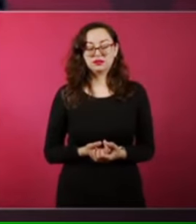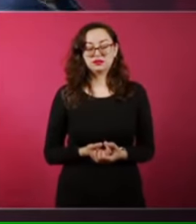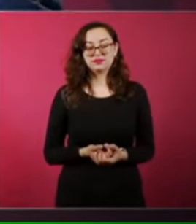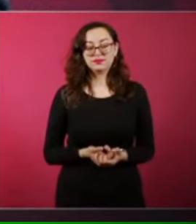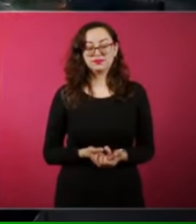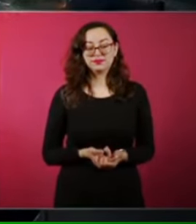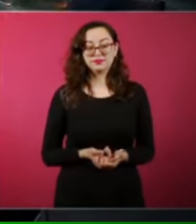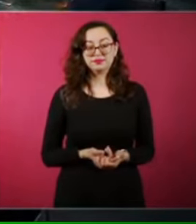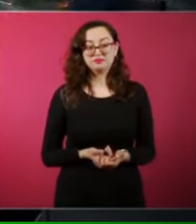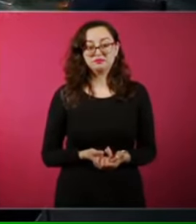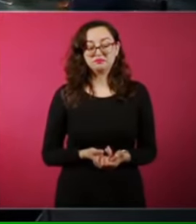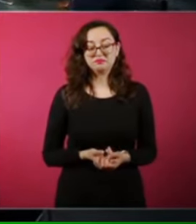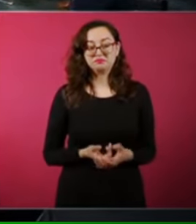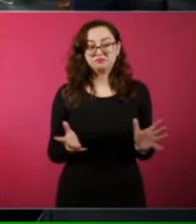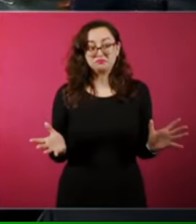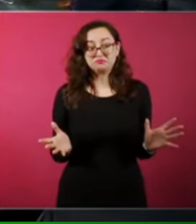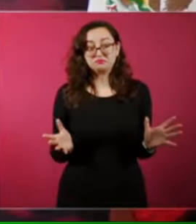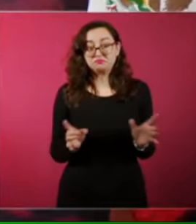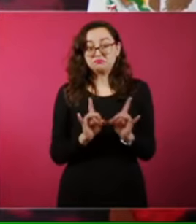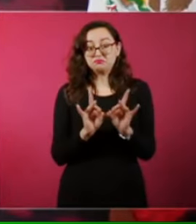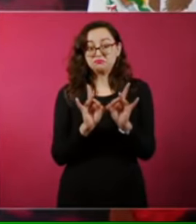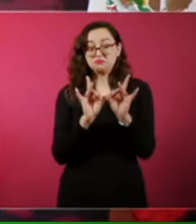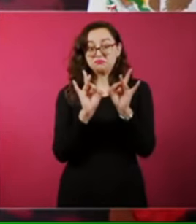repente desaparece Catarino.